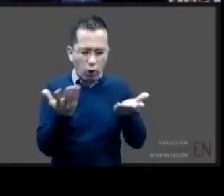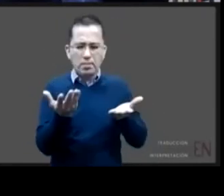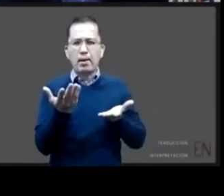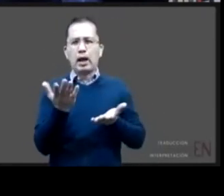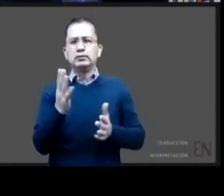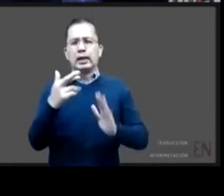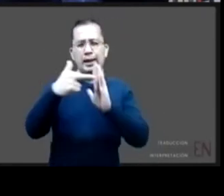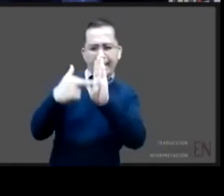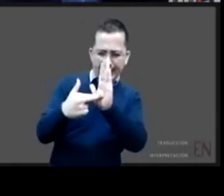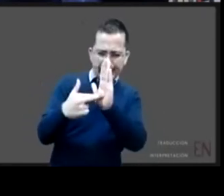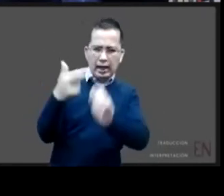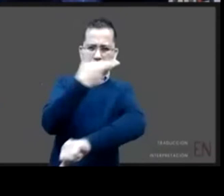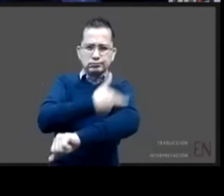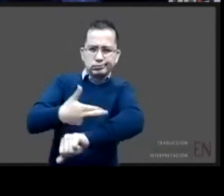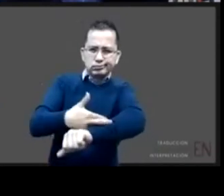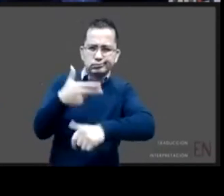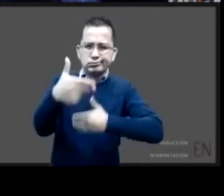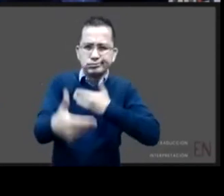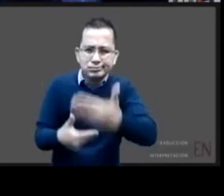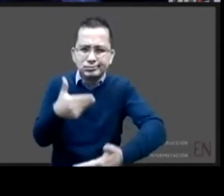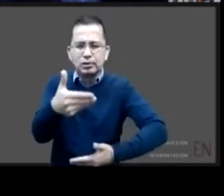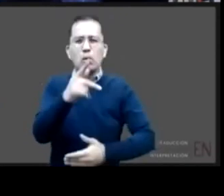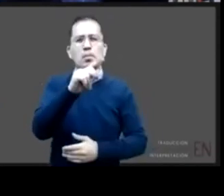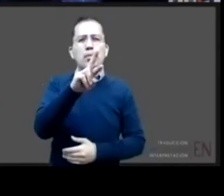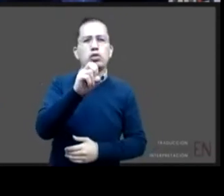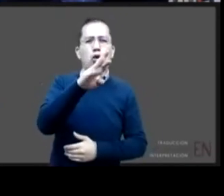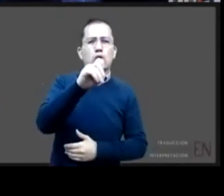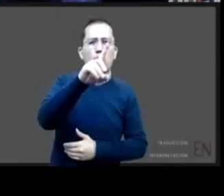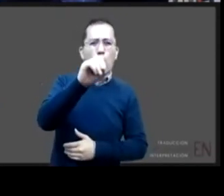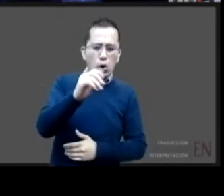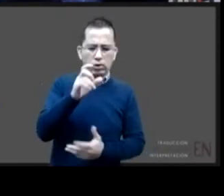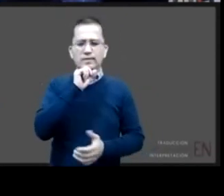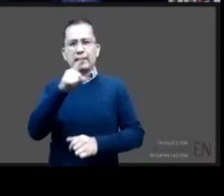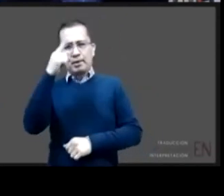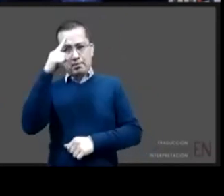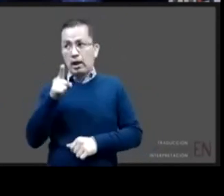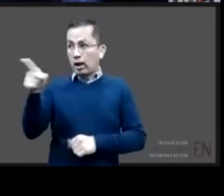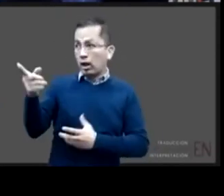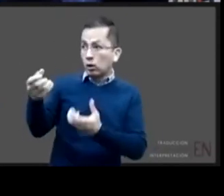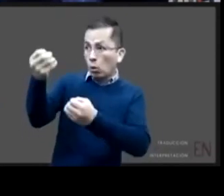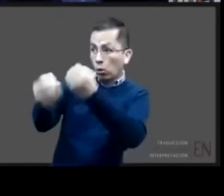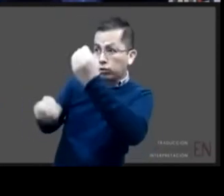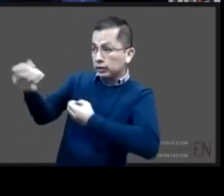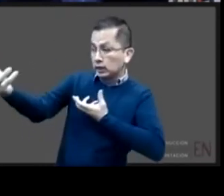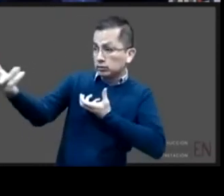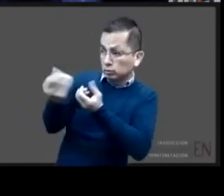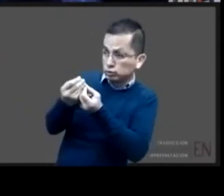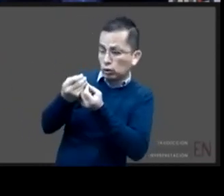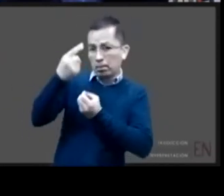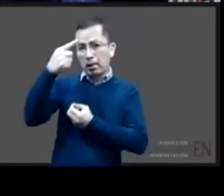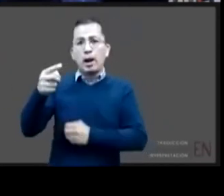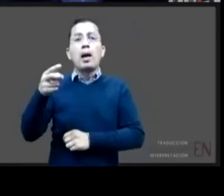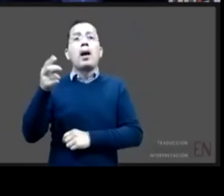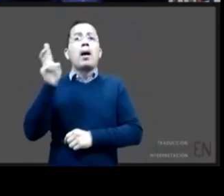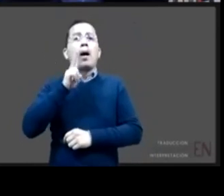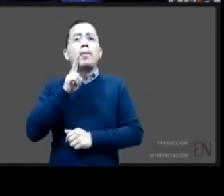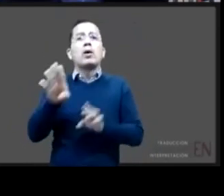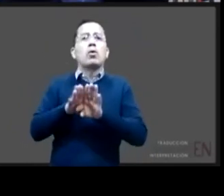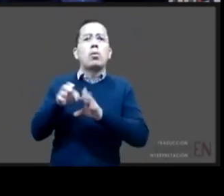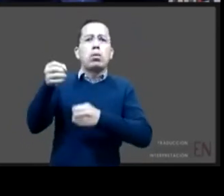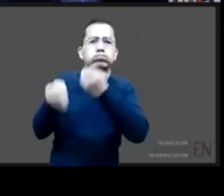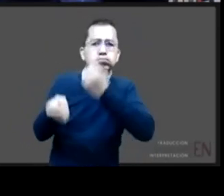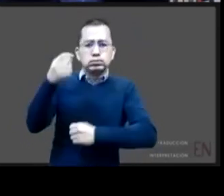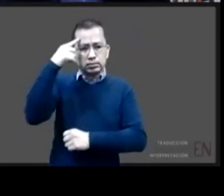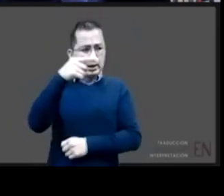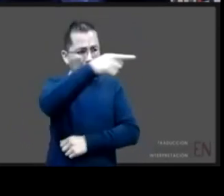fórmulas en colaboración incluso con el propio Poder Judicial para acercar la efectividad del cumplimiento y restitución